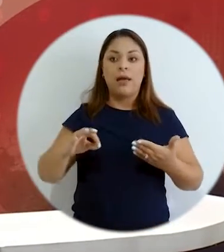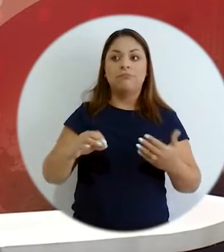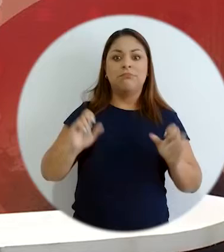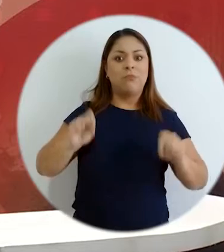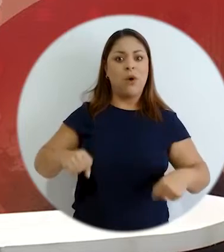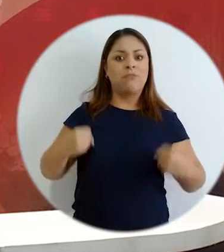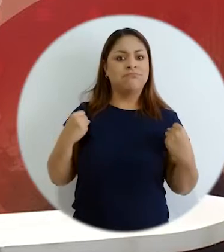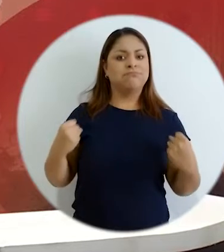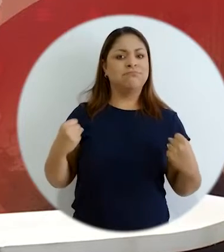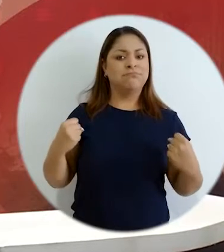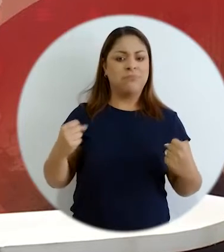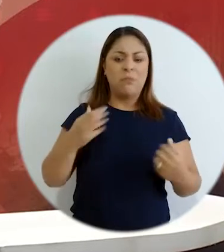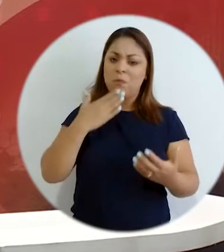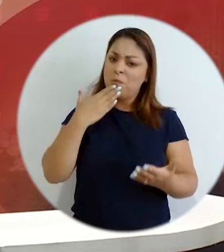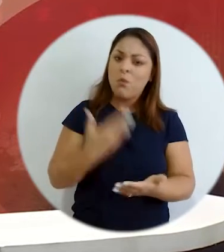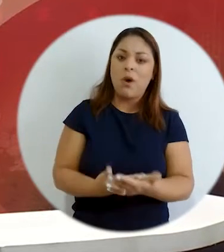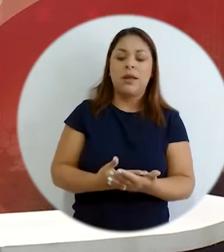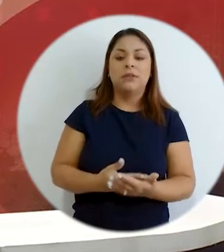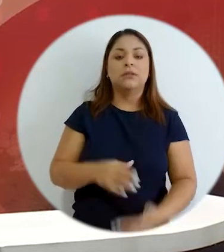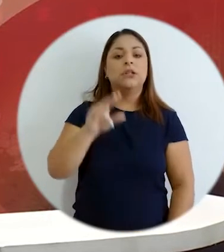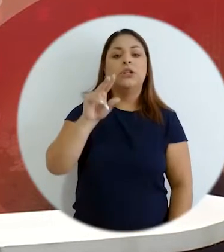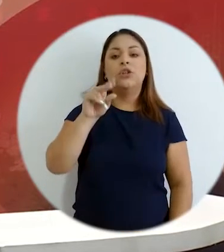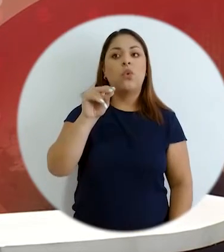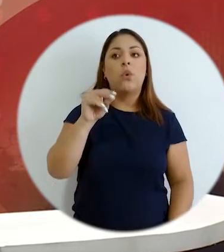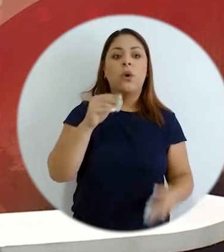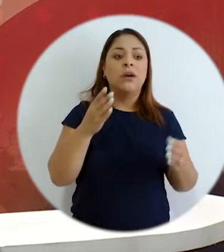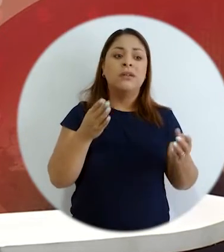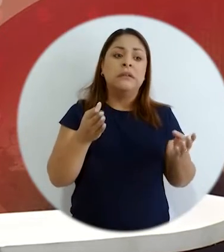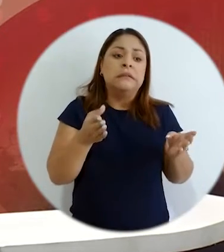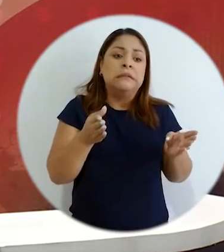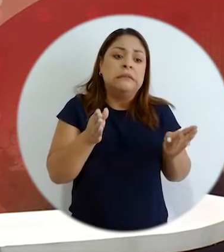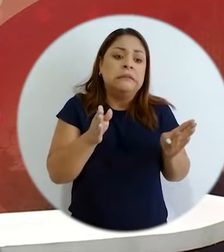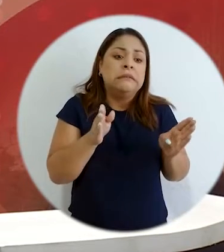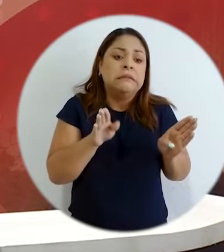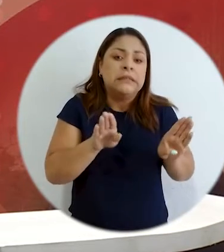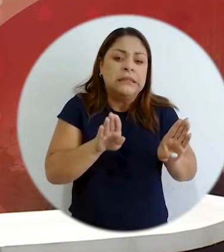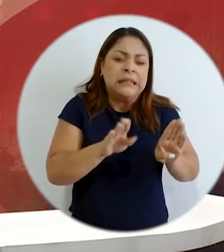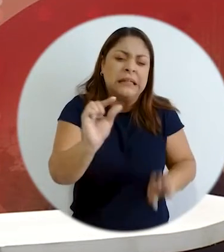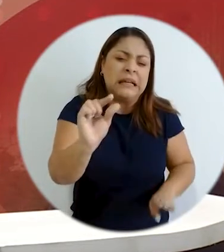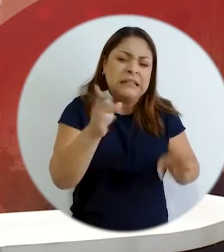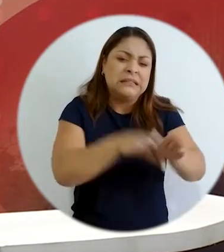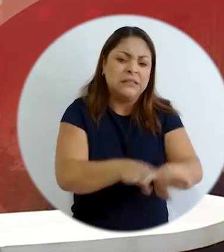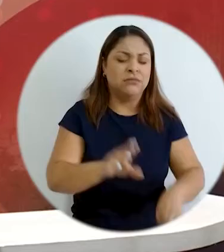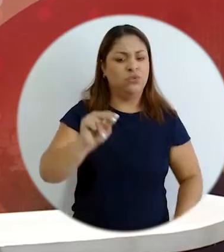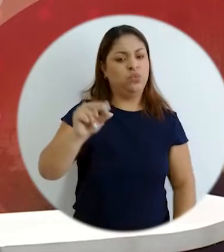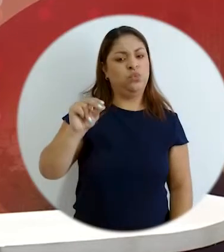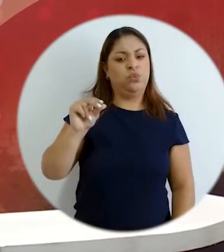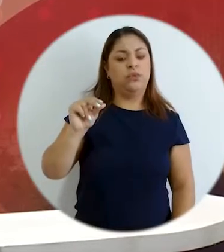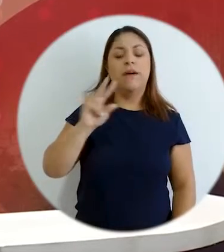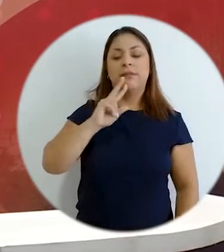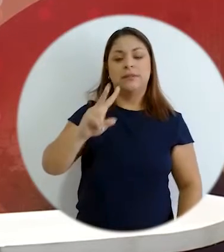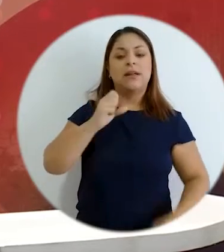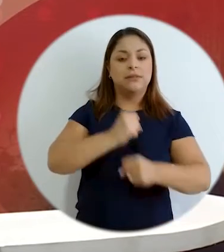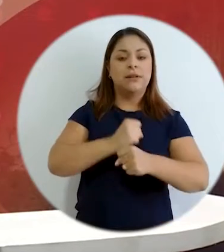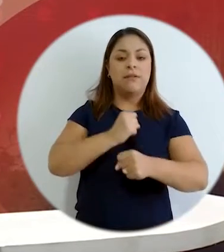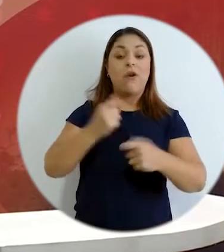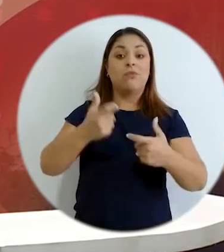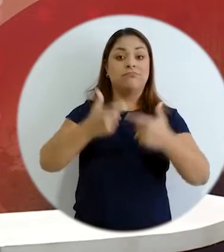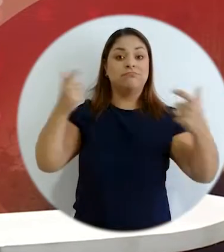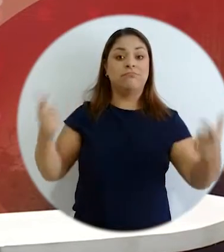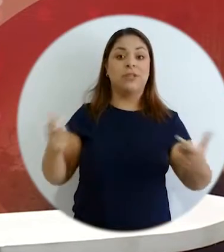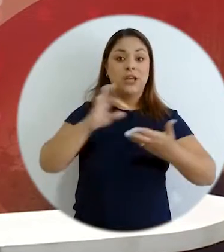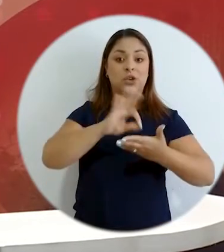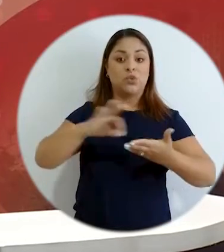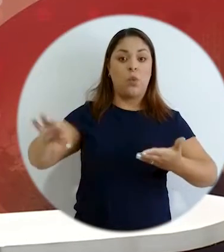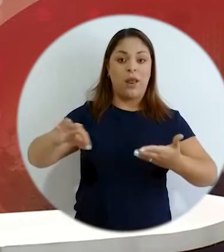vuelvan a ser tan buenas como antes y no estén al borde del cierre o sea hay una gran tarea ahí para todo el sistema